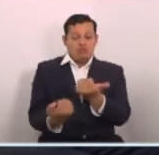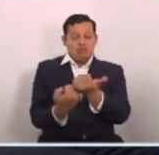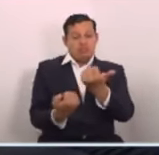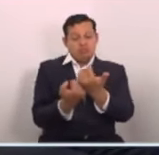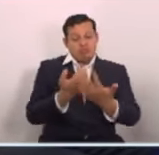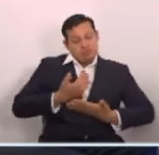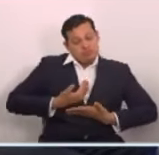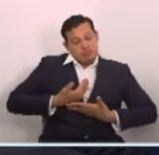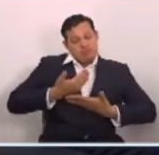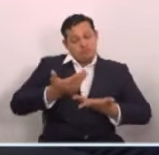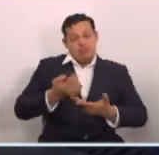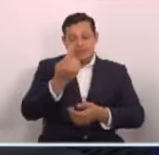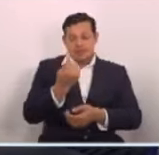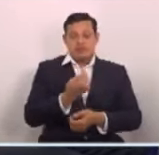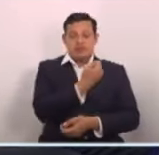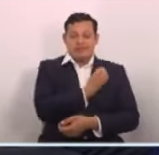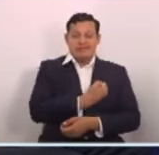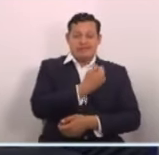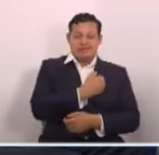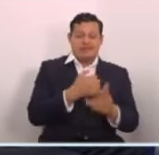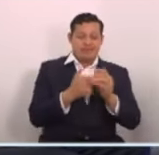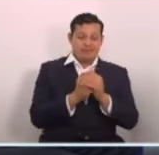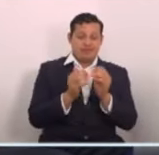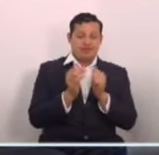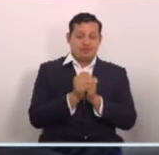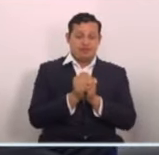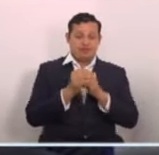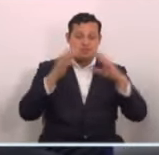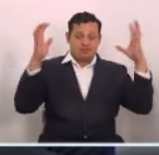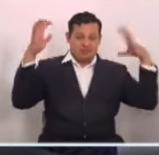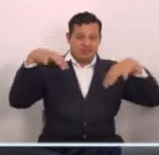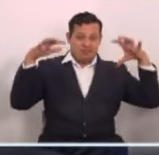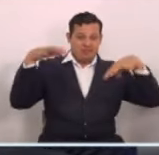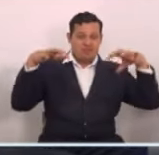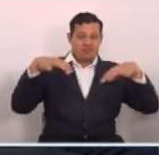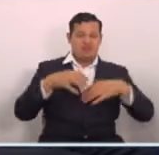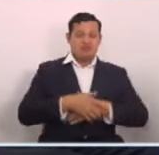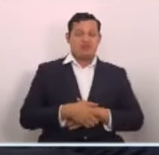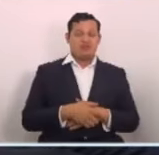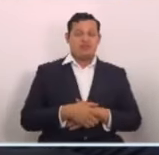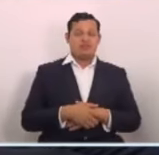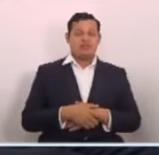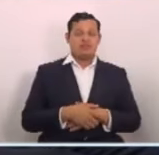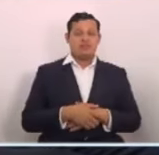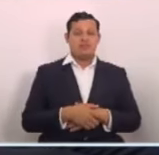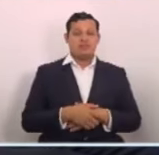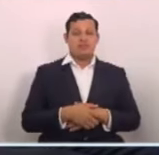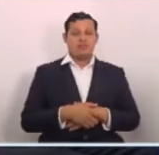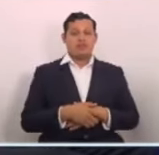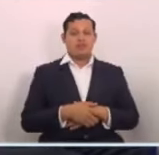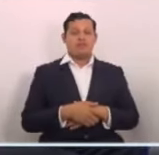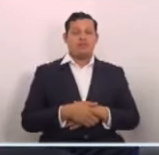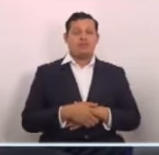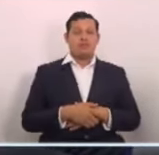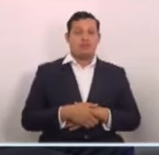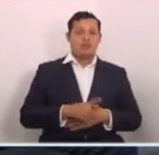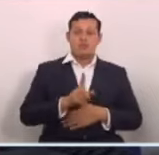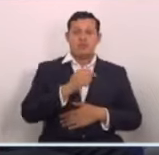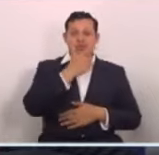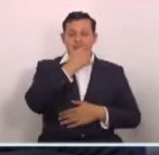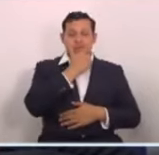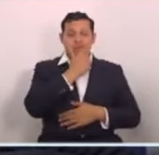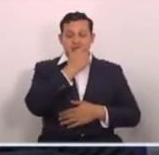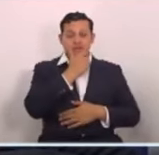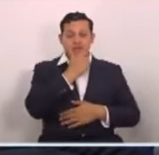a quienes están sufriendo las consecuencias de estas devastadoras lluvias. Sin lugar a duda,